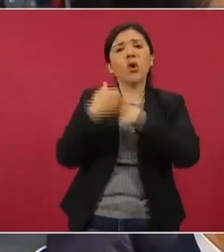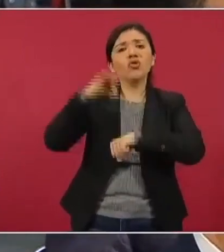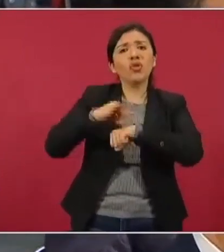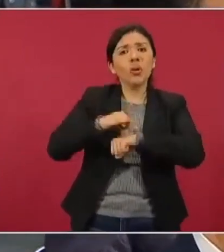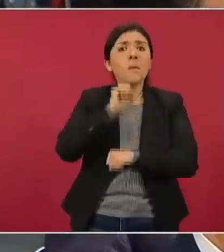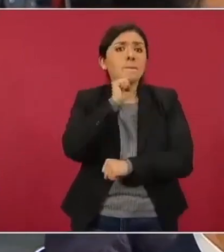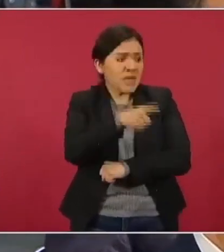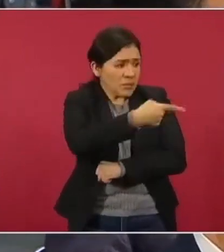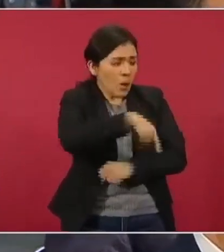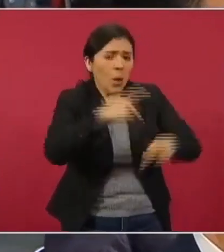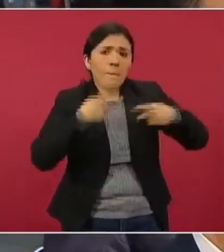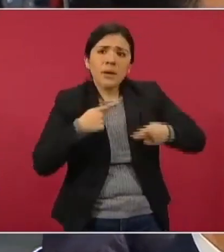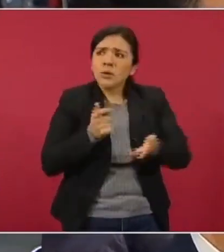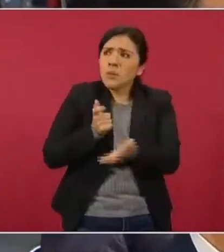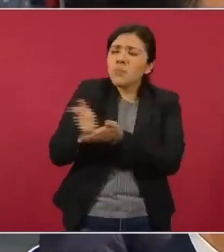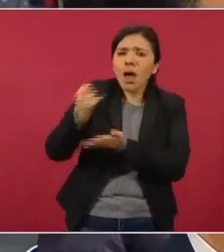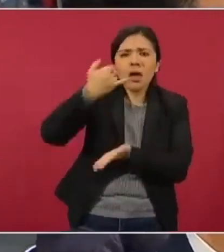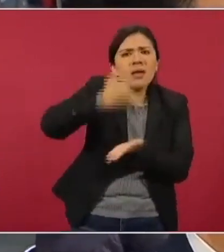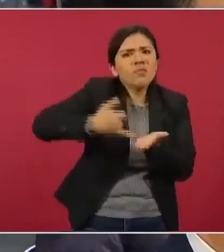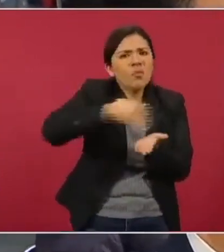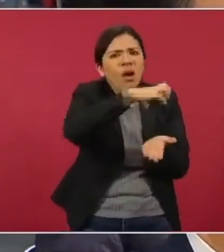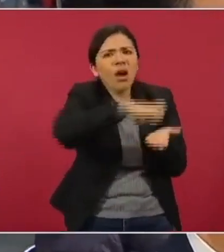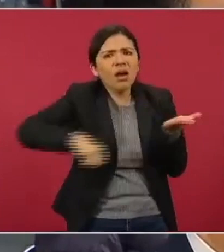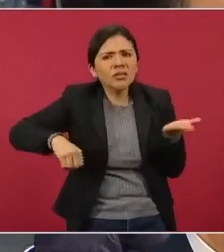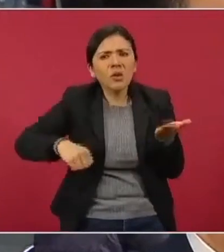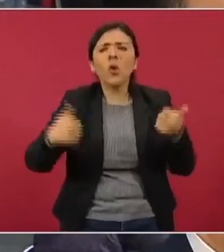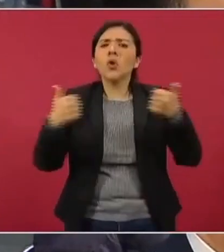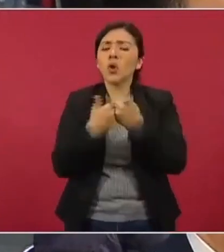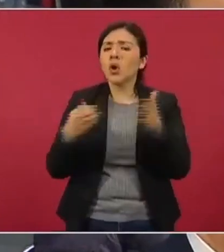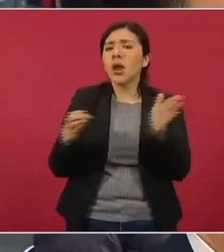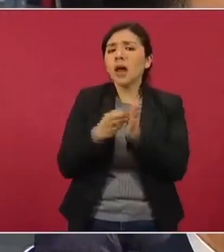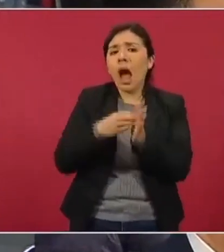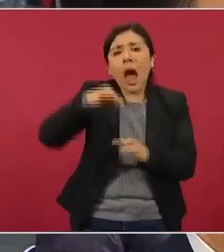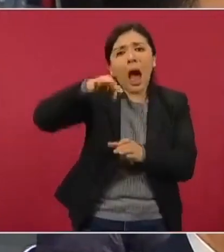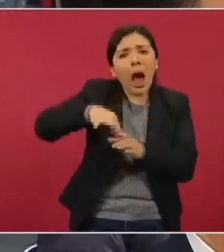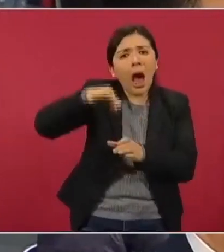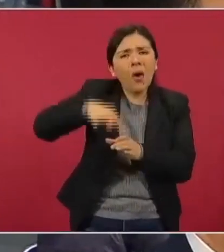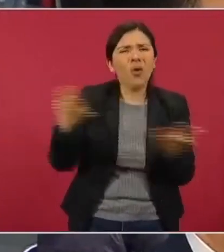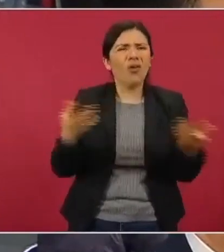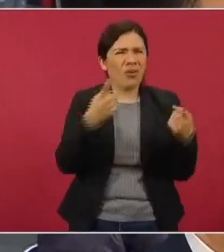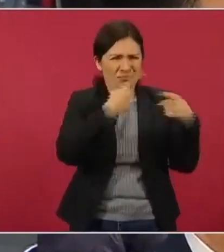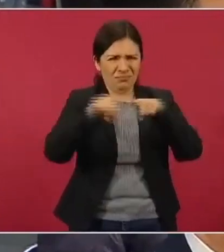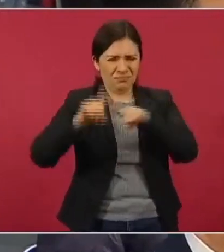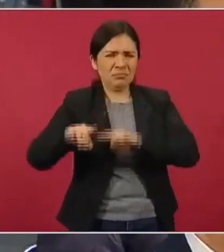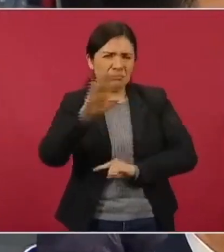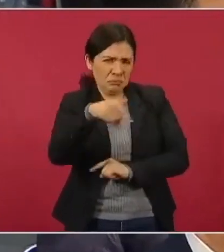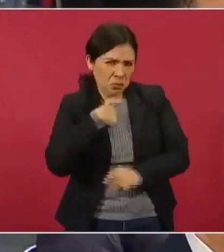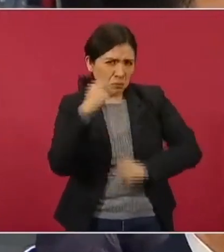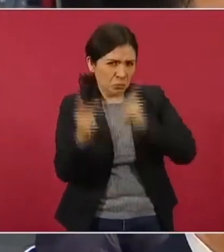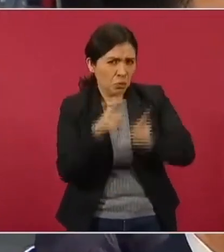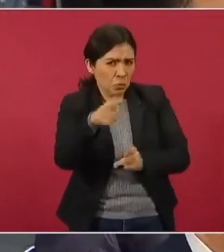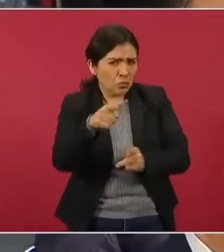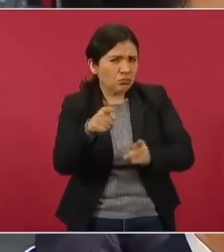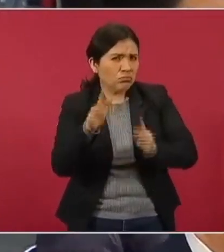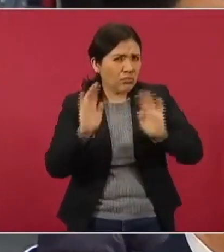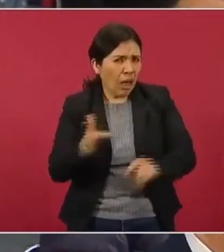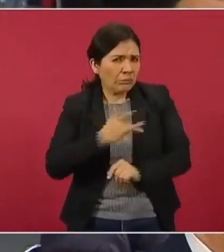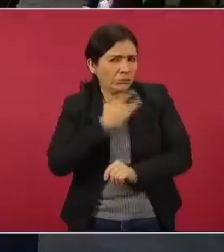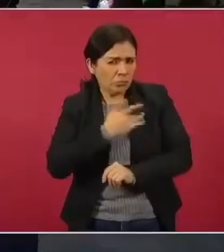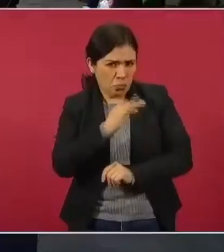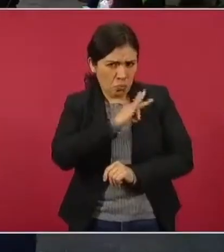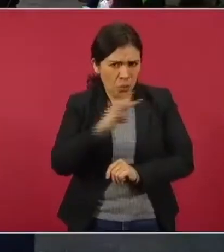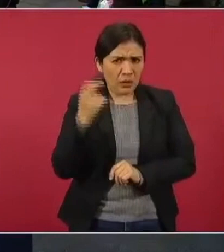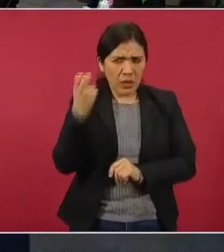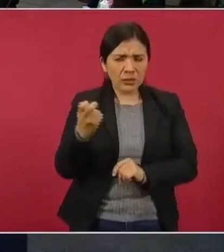con recursos públicos, ¿no? Además de su caja de ahorro y todo lo que ya se dijo. Preguntarles si no han evaluado, pues darlo de